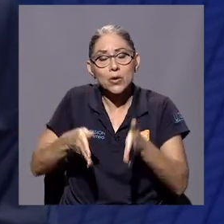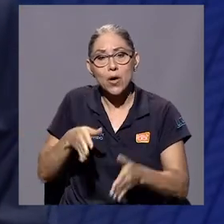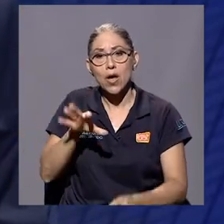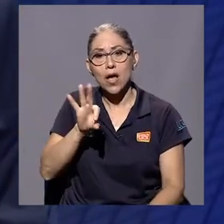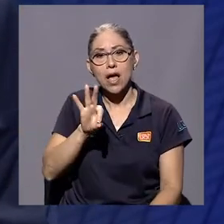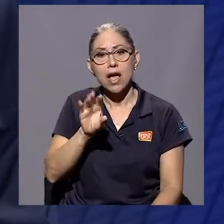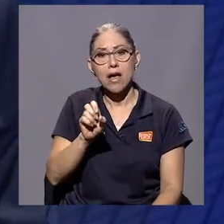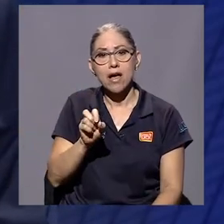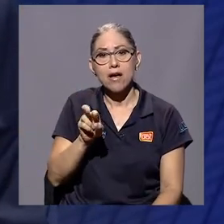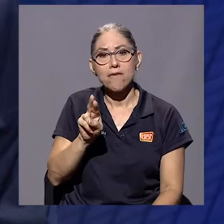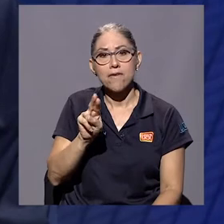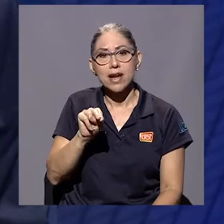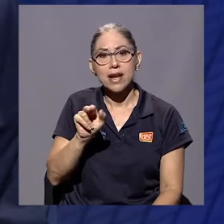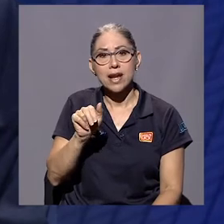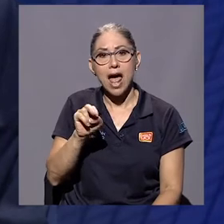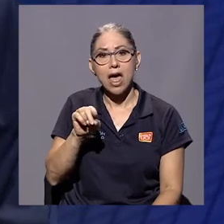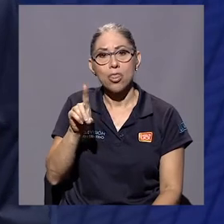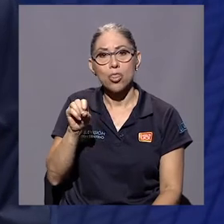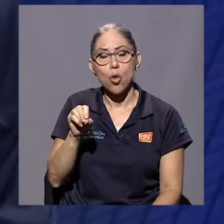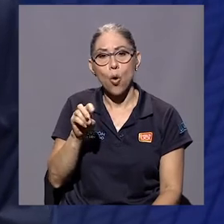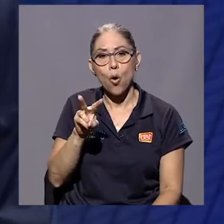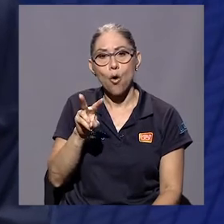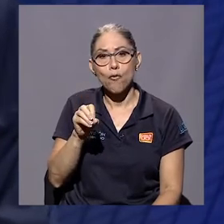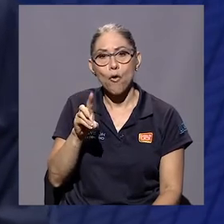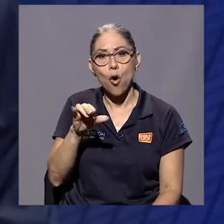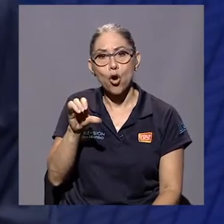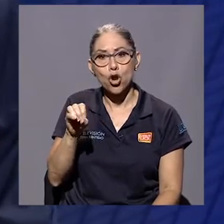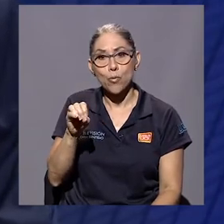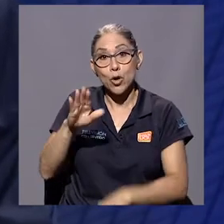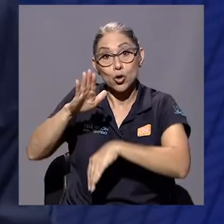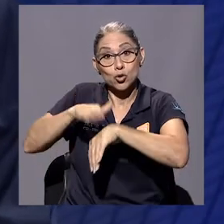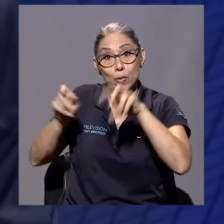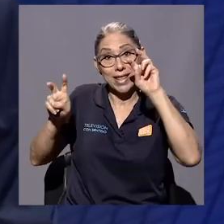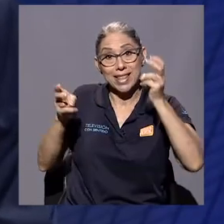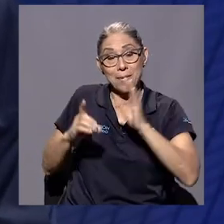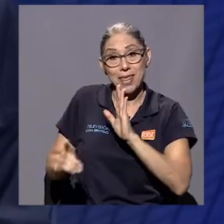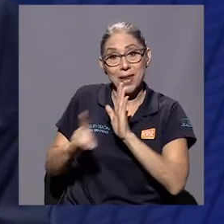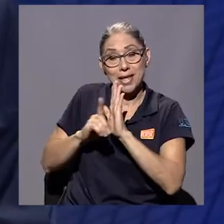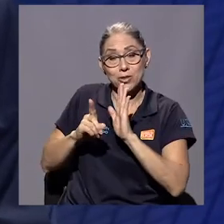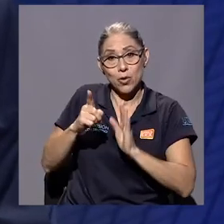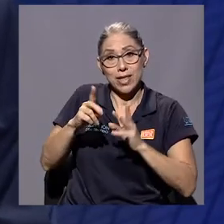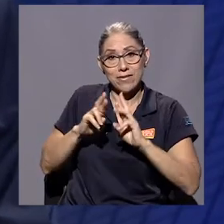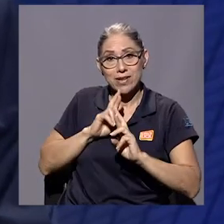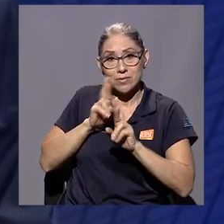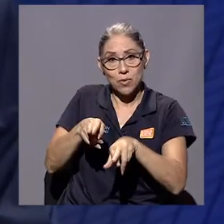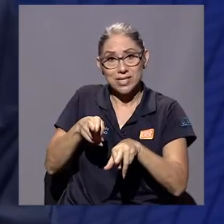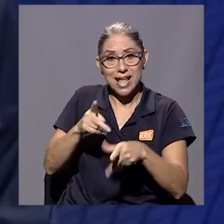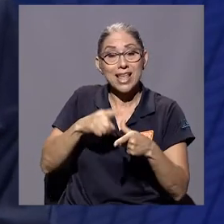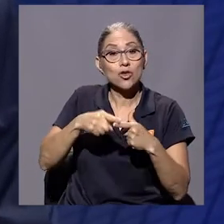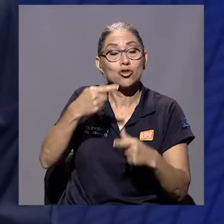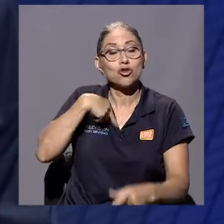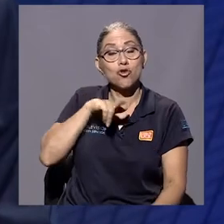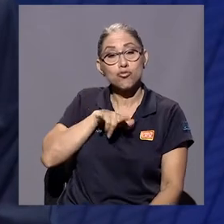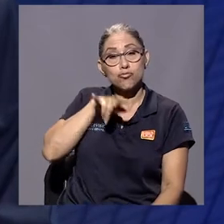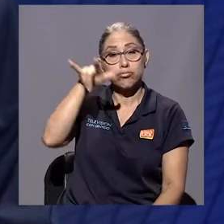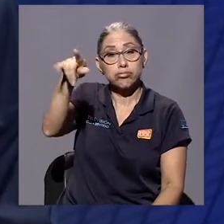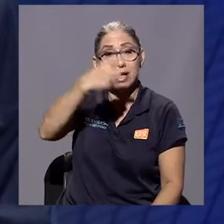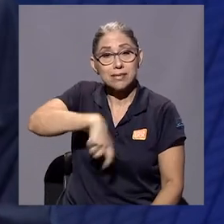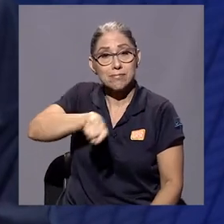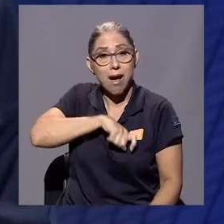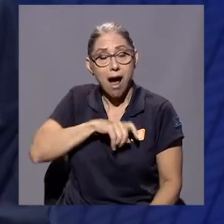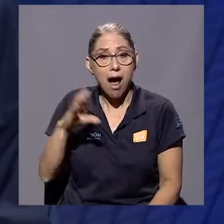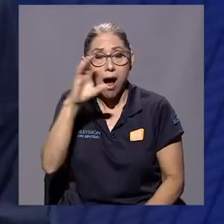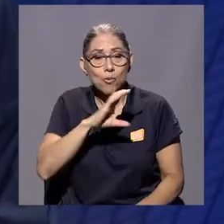Bolio sobre el derecho de respuesta únicamente. Entonces tuve que ir a España a buscar bibliografía.